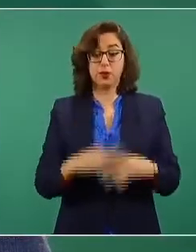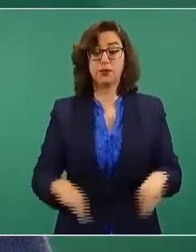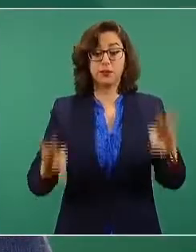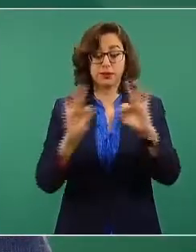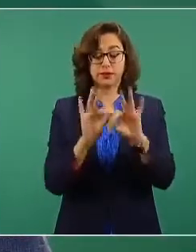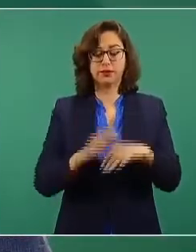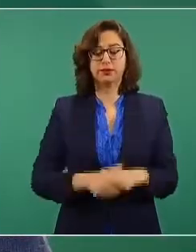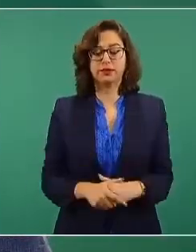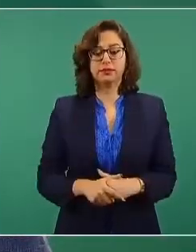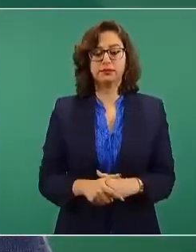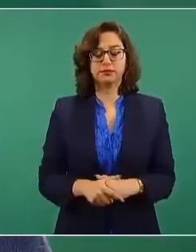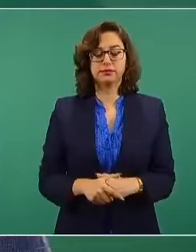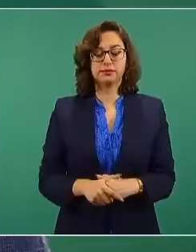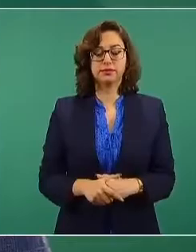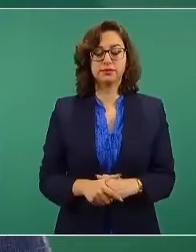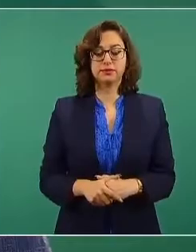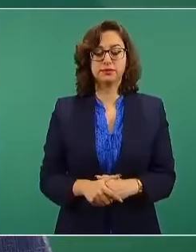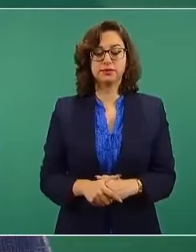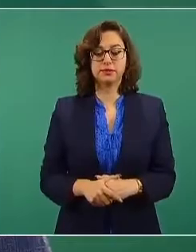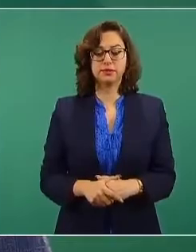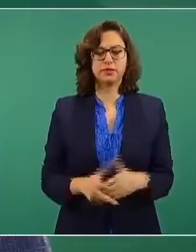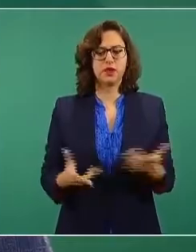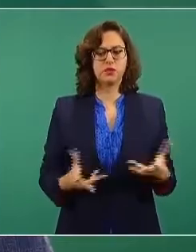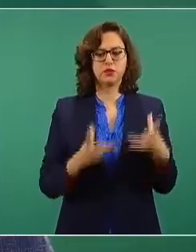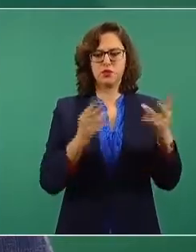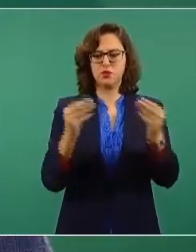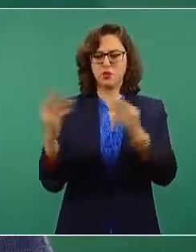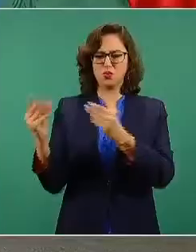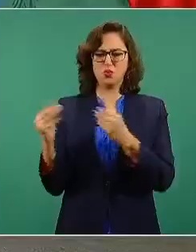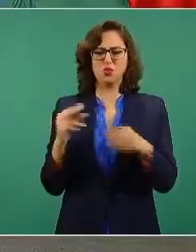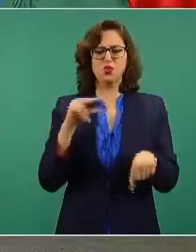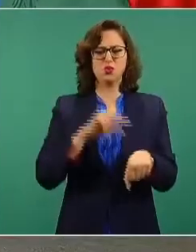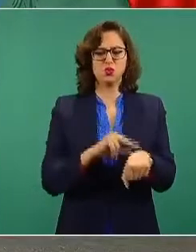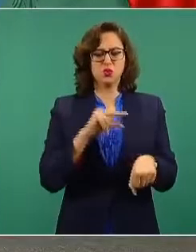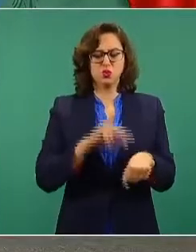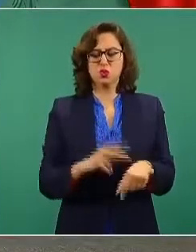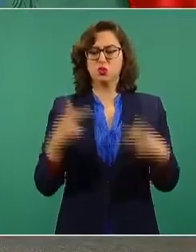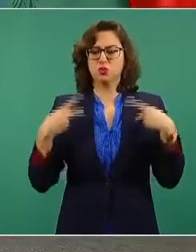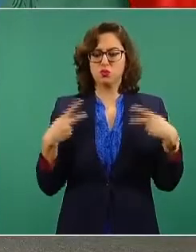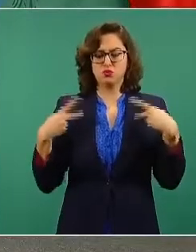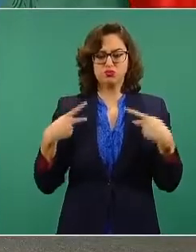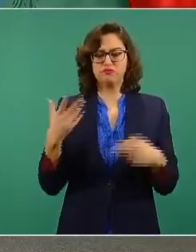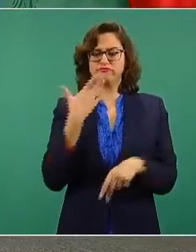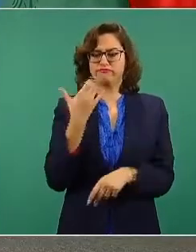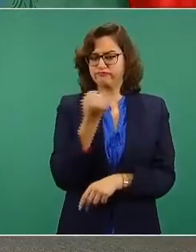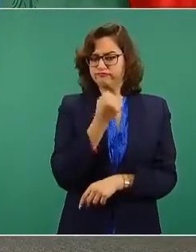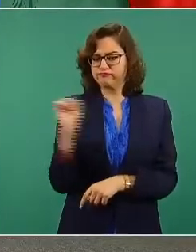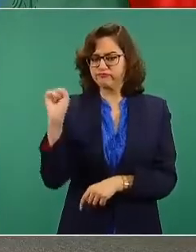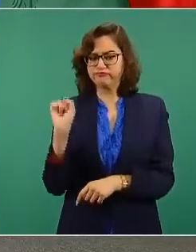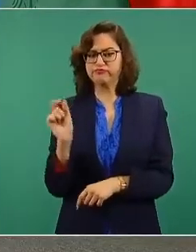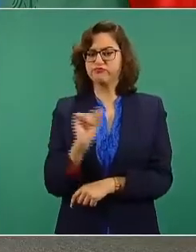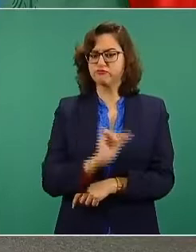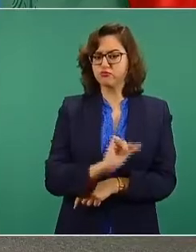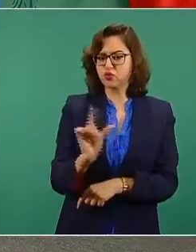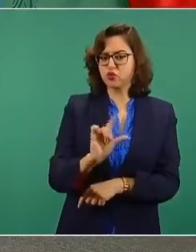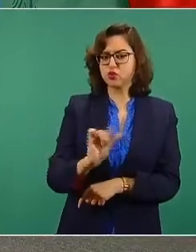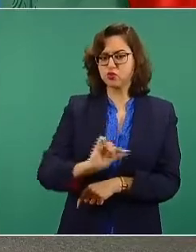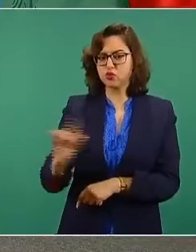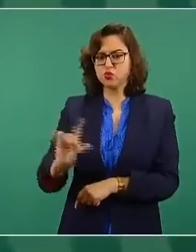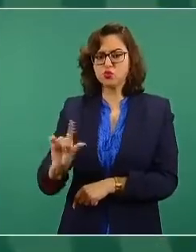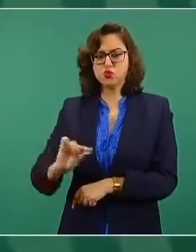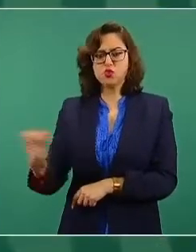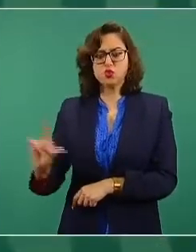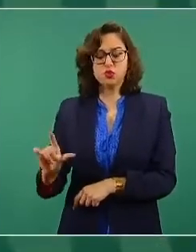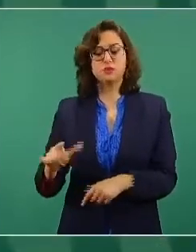acompañado esta acción muchos médicos, muchos especialistas, muchos profesionistas se han movido